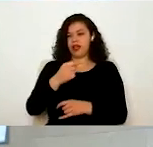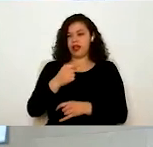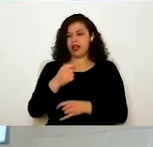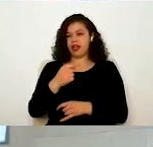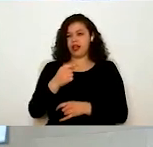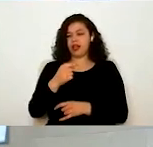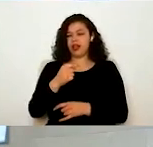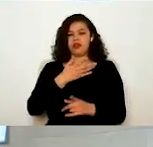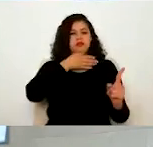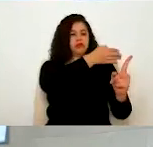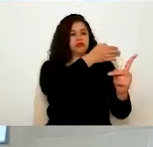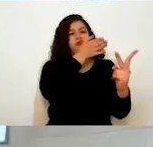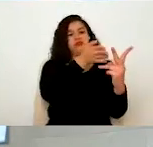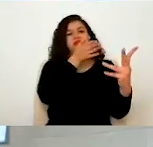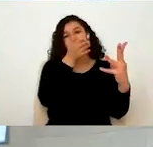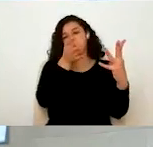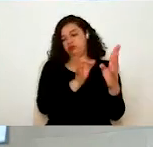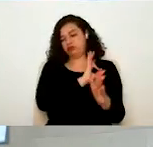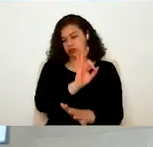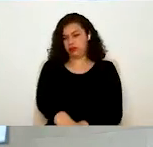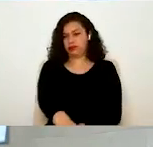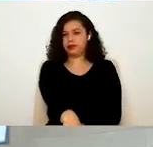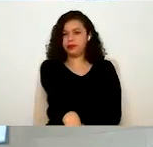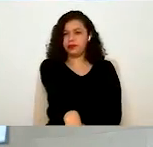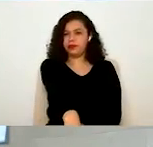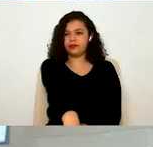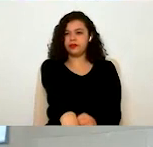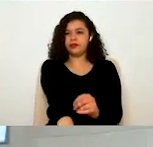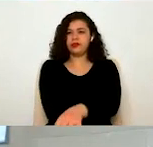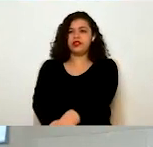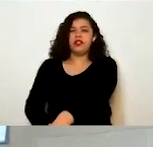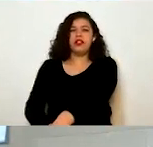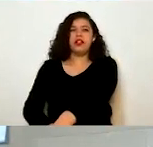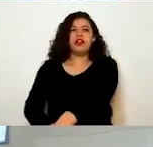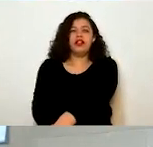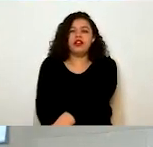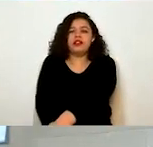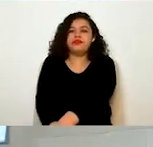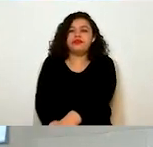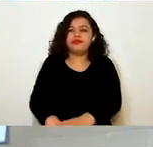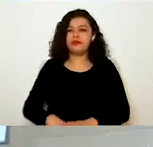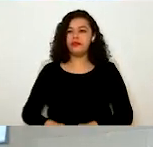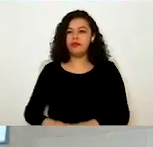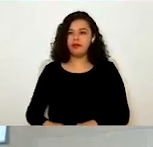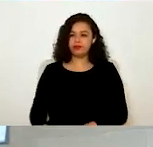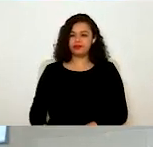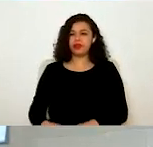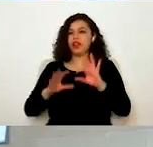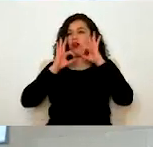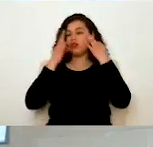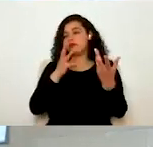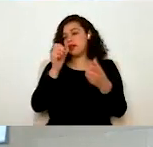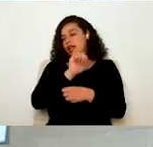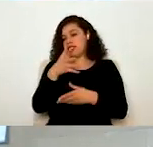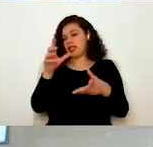correspondientes. Entonces, bueno, de esta manera trabajamos en conjunto con todas las áreas